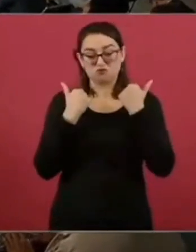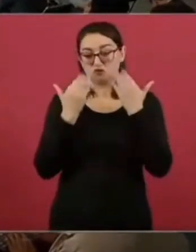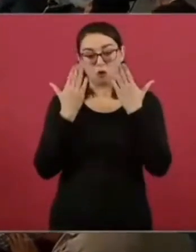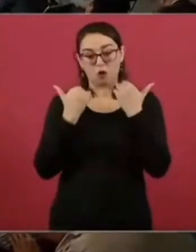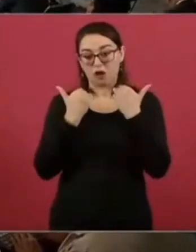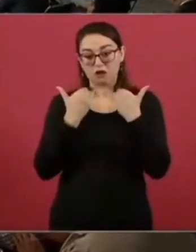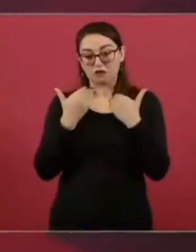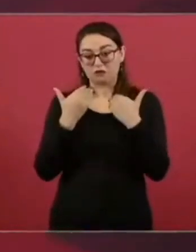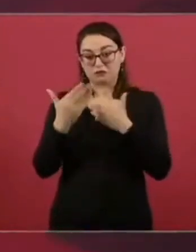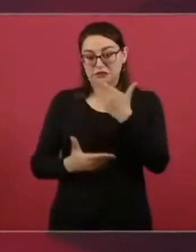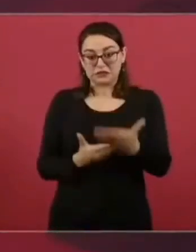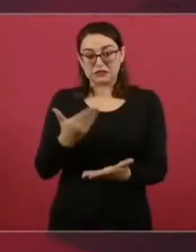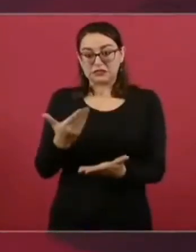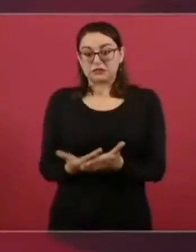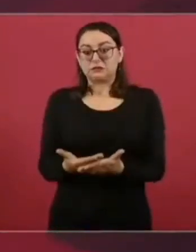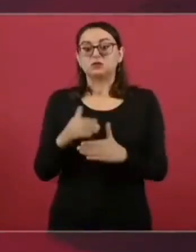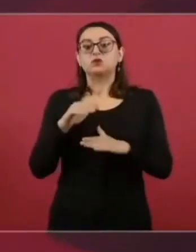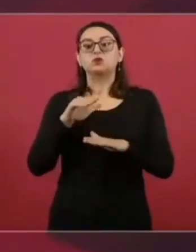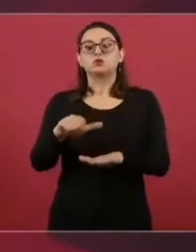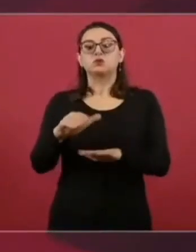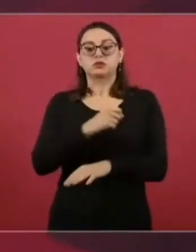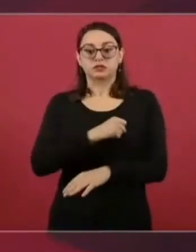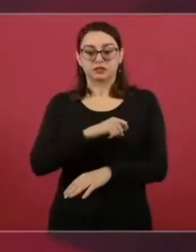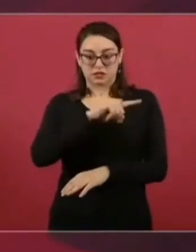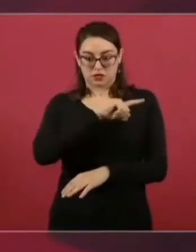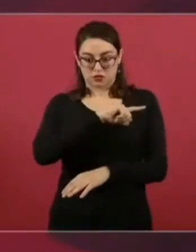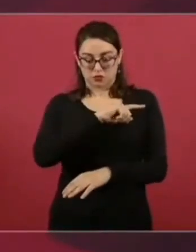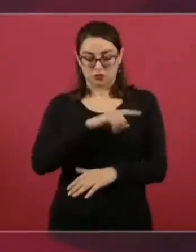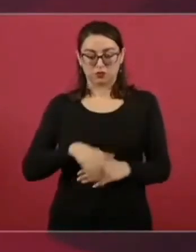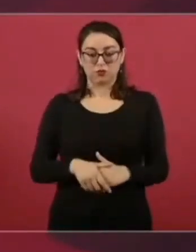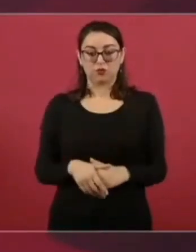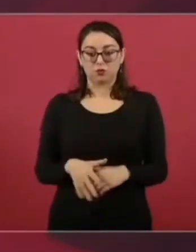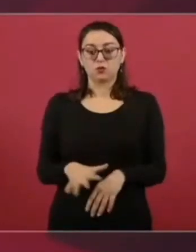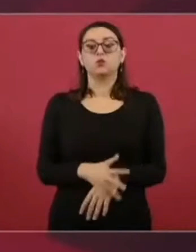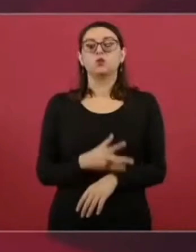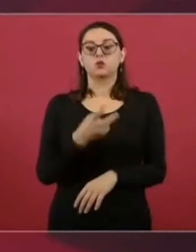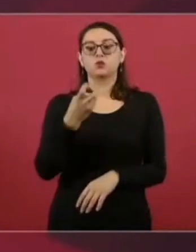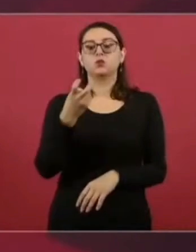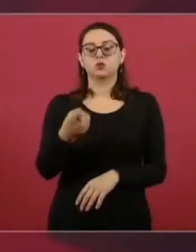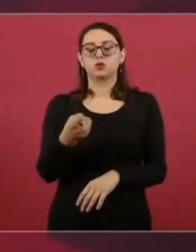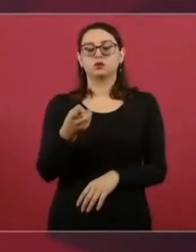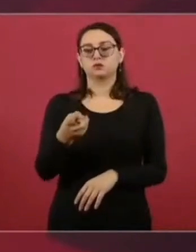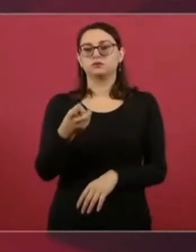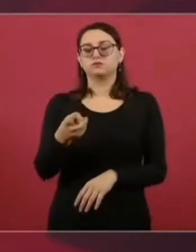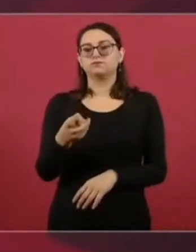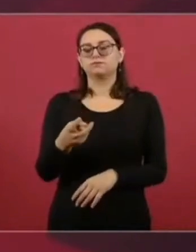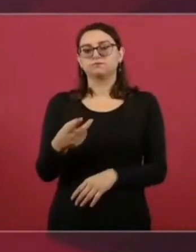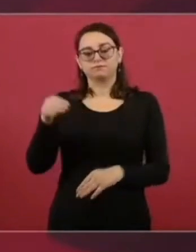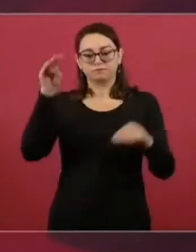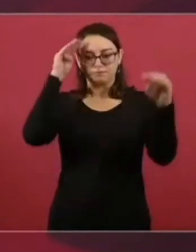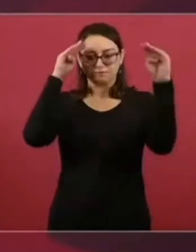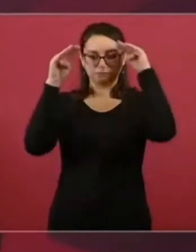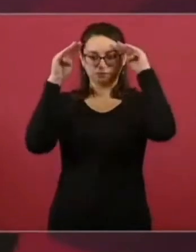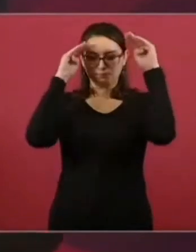Y para ellos es que estamos